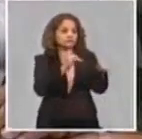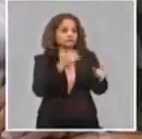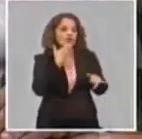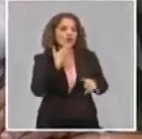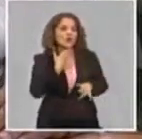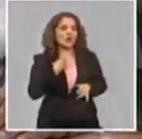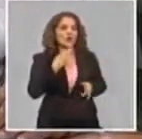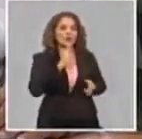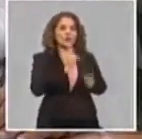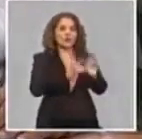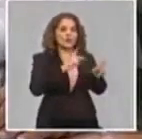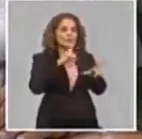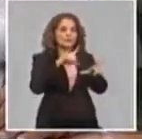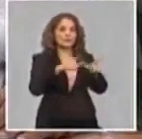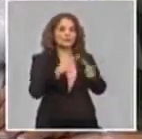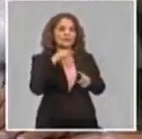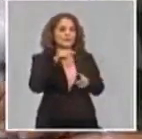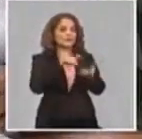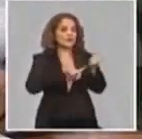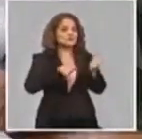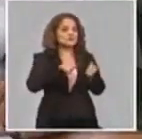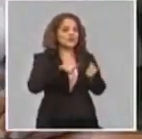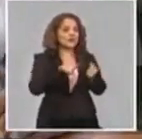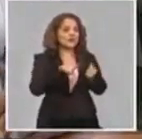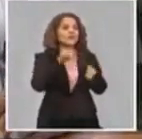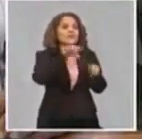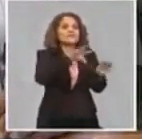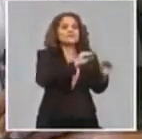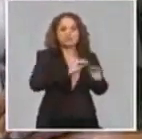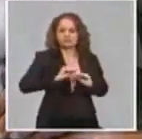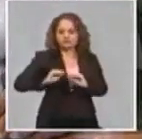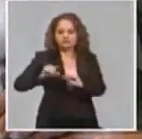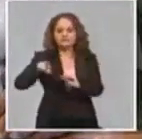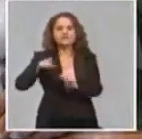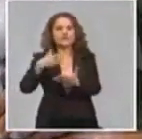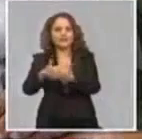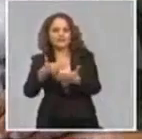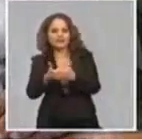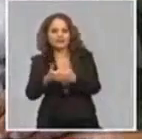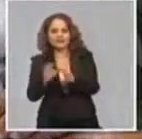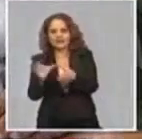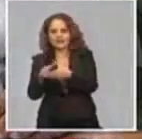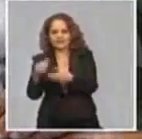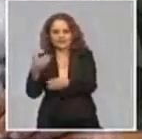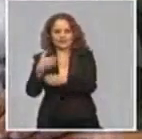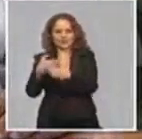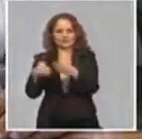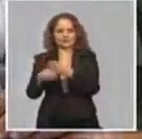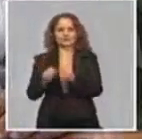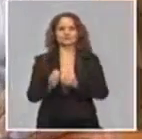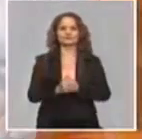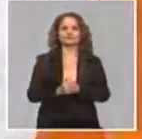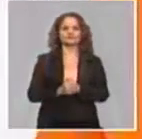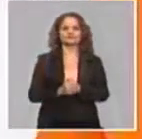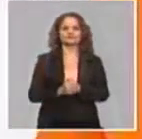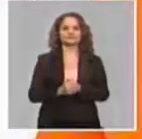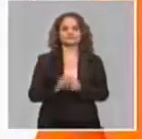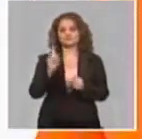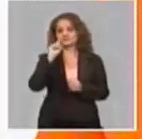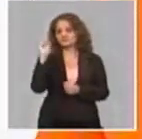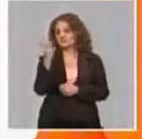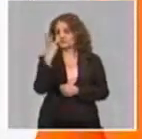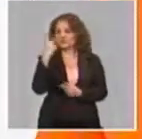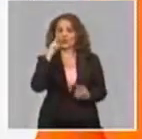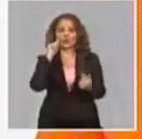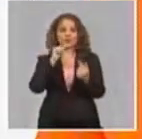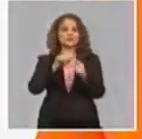no logramos esos resultados. Y por último, el tercer objetivo era preservar la protección de los trabajadores de todo el sector,